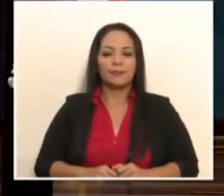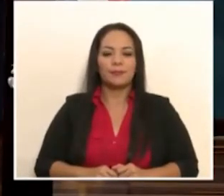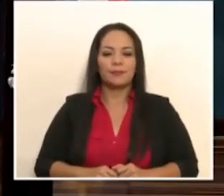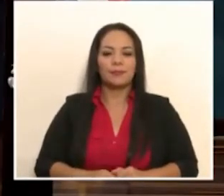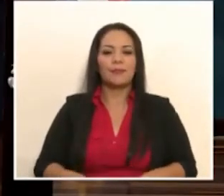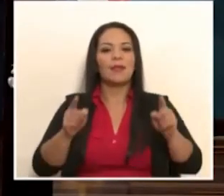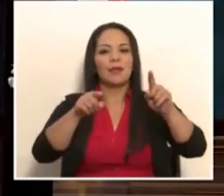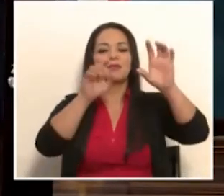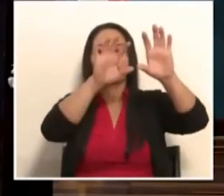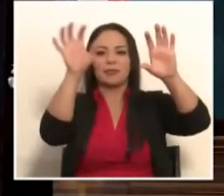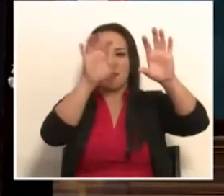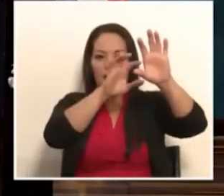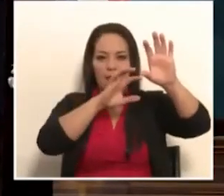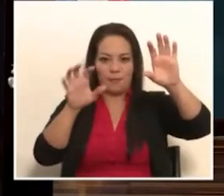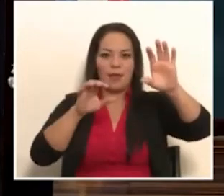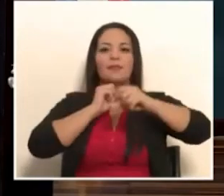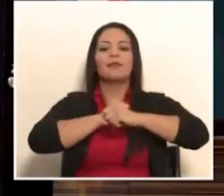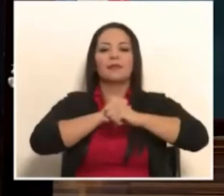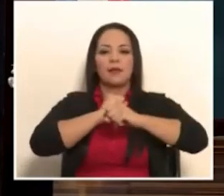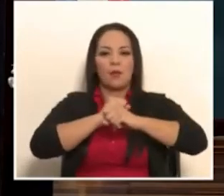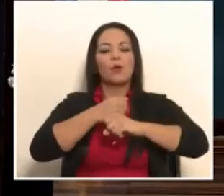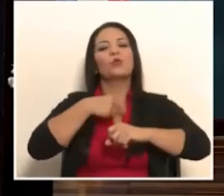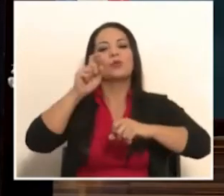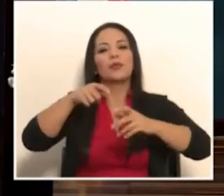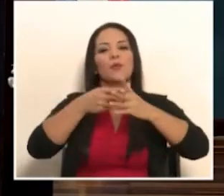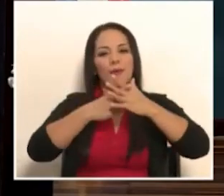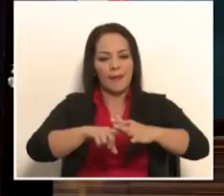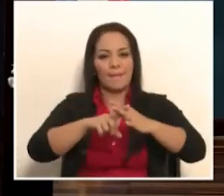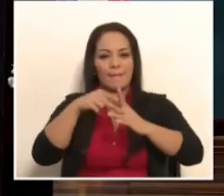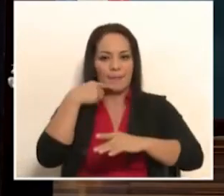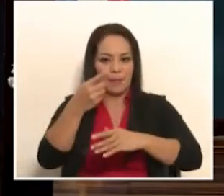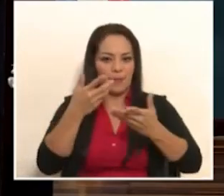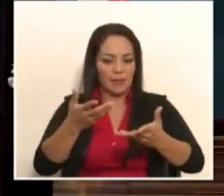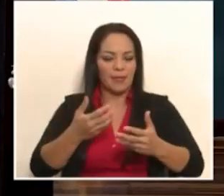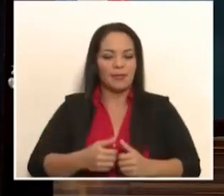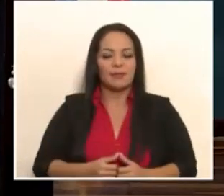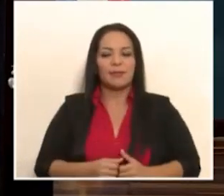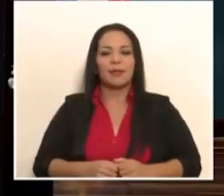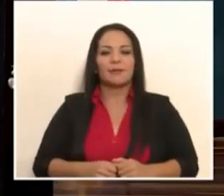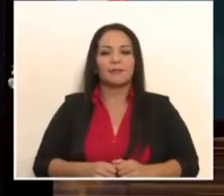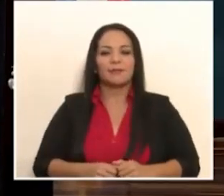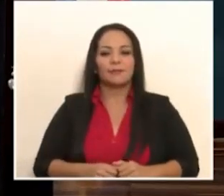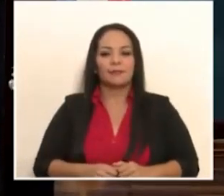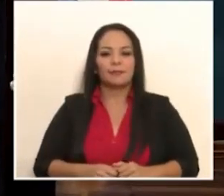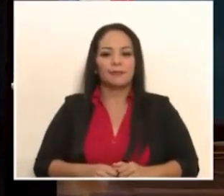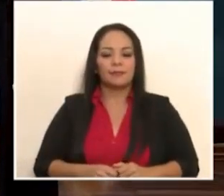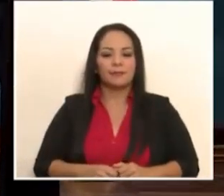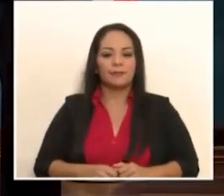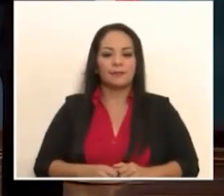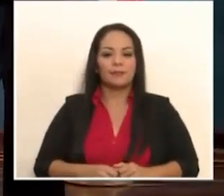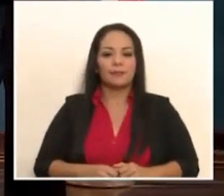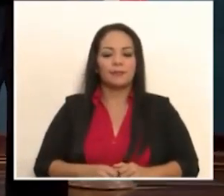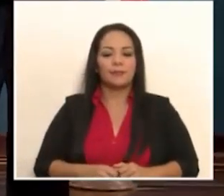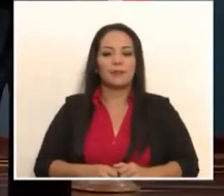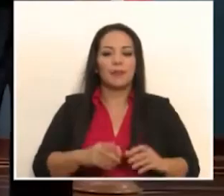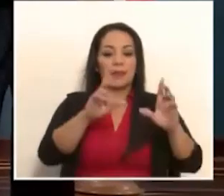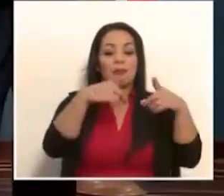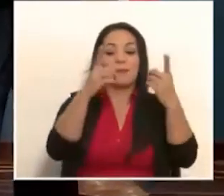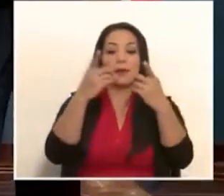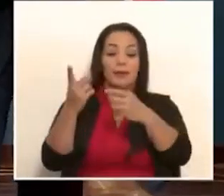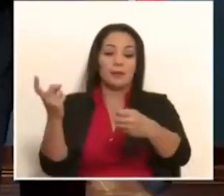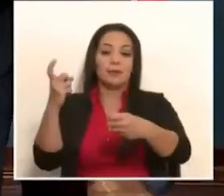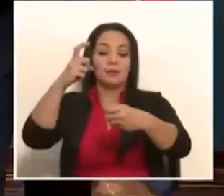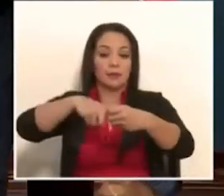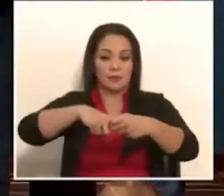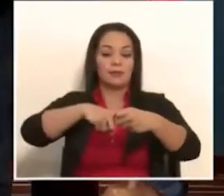gerencial de trabajo, debo empezar a indicar que las unidades adscritas al Ministerio de